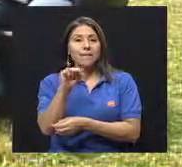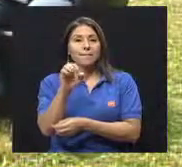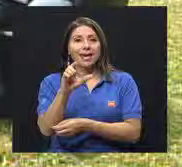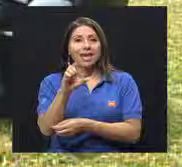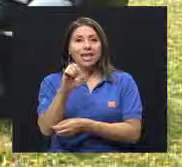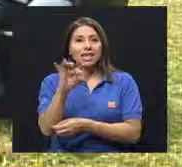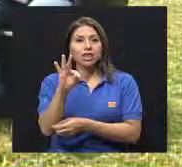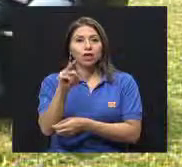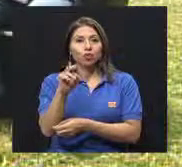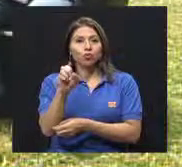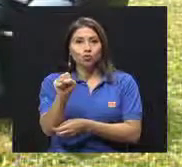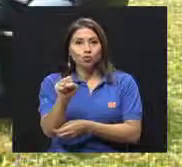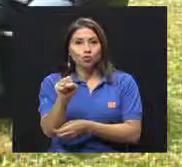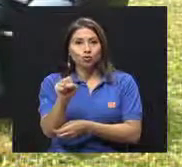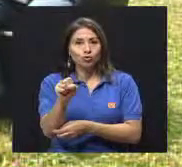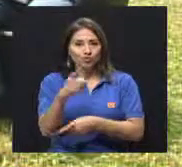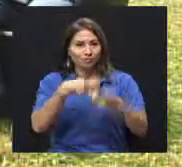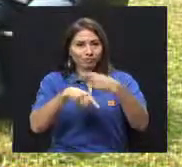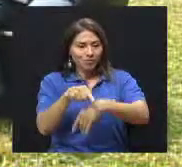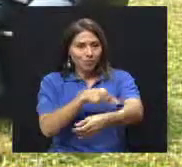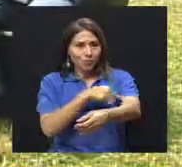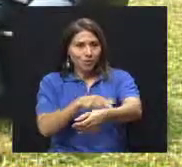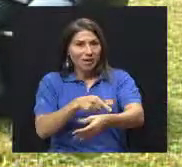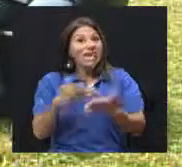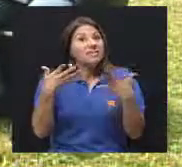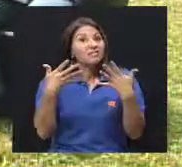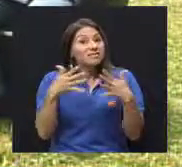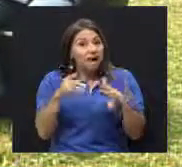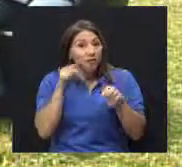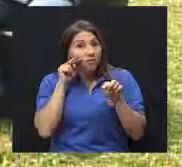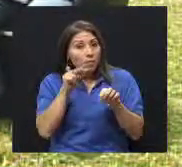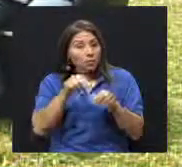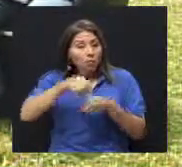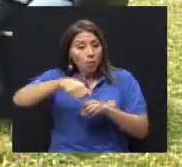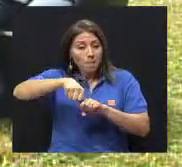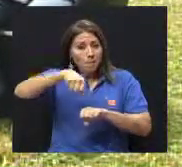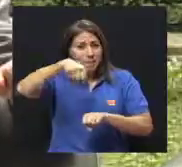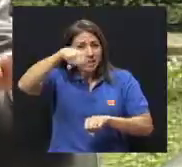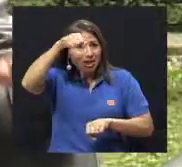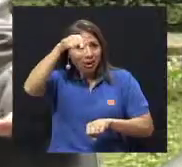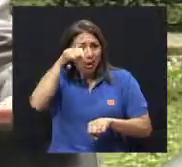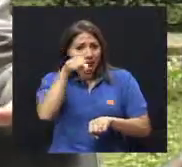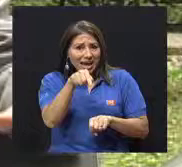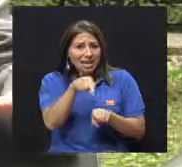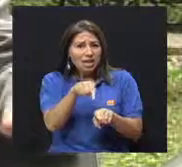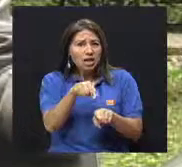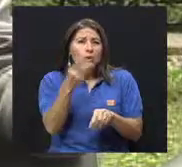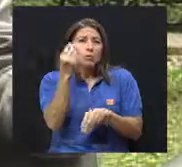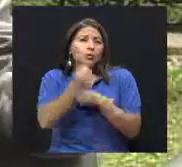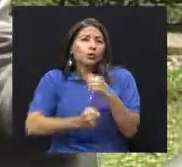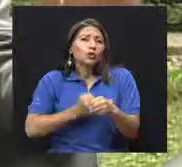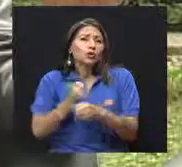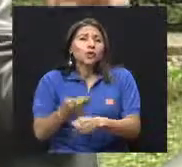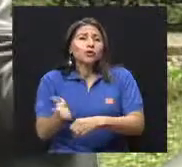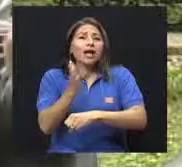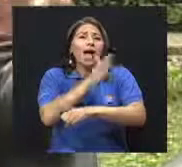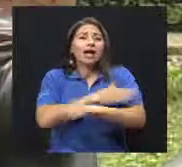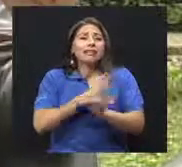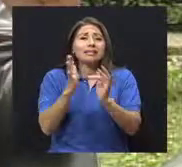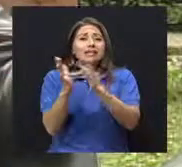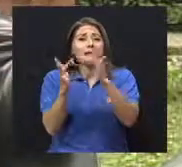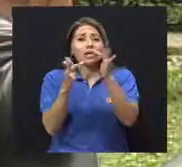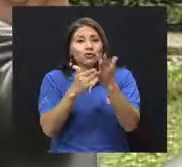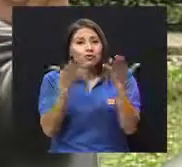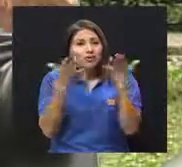ya descrita en el papiro de Ebas miles de años antes de Cristo. Hay descripción, Ebert, perdón.